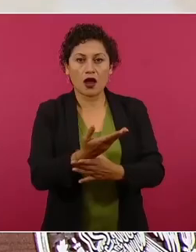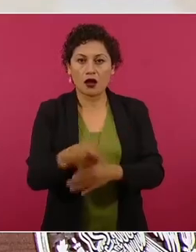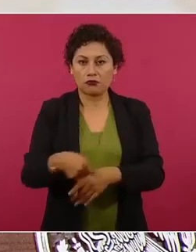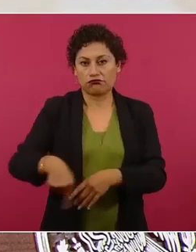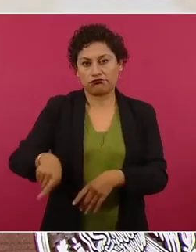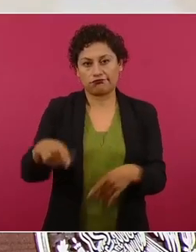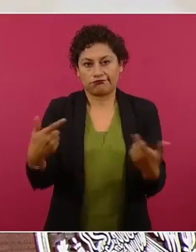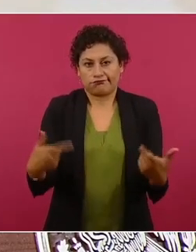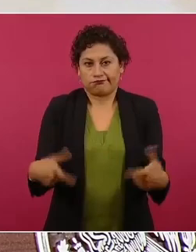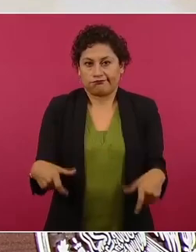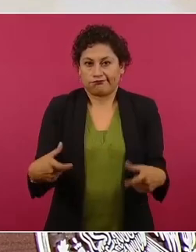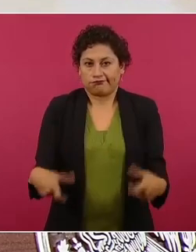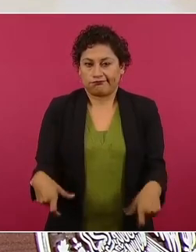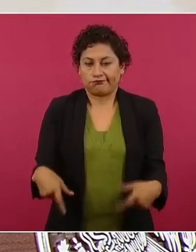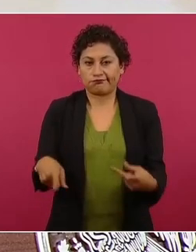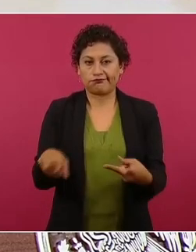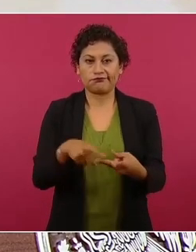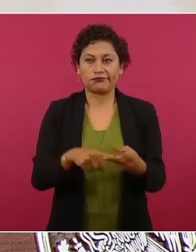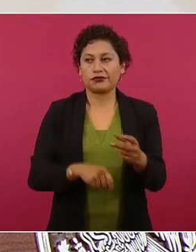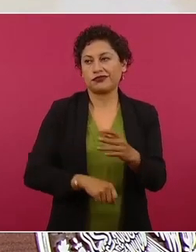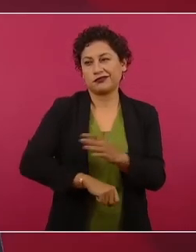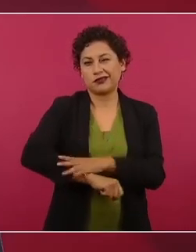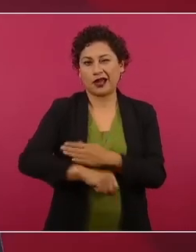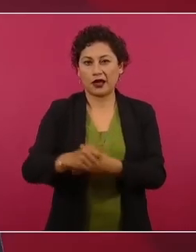a los que tienen influencia.